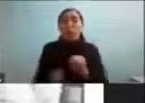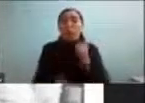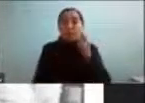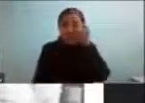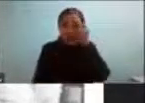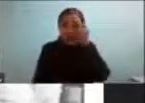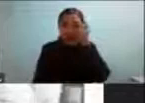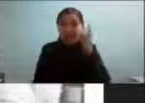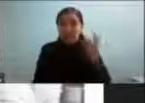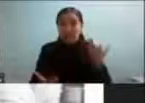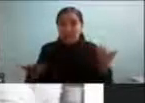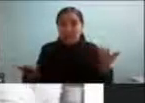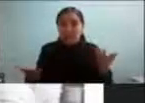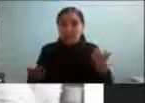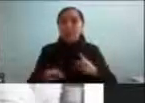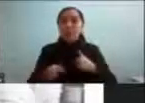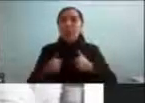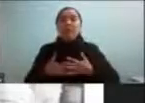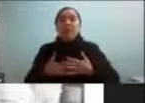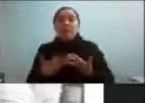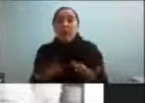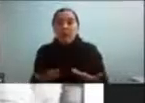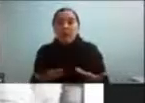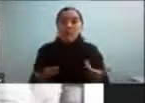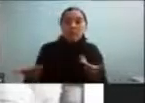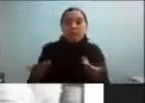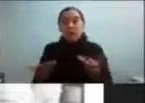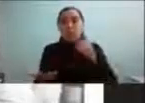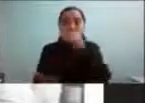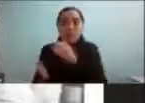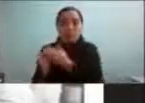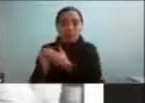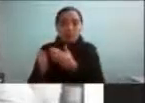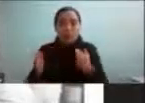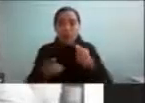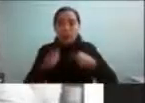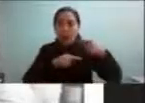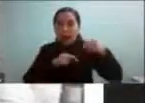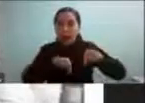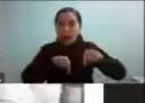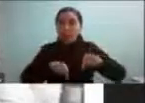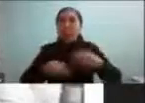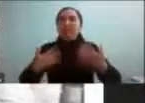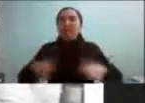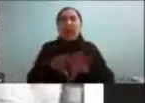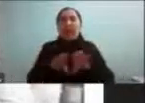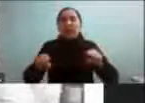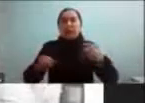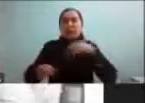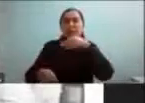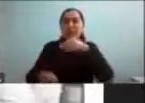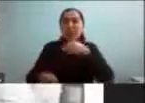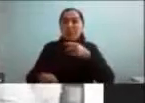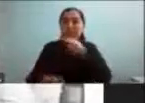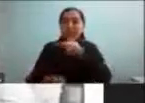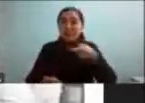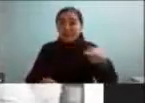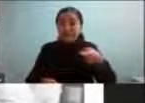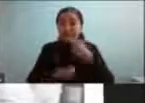tengo con respecto a digamos el momento histórico que estamos viviendo con no sé 100 años de autismo